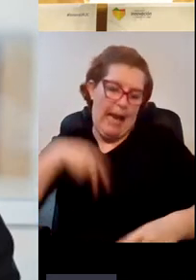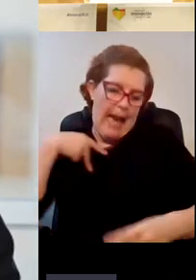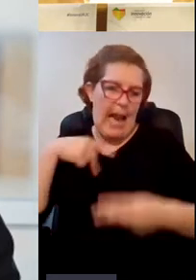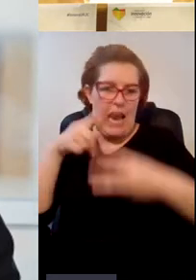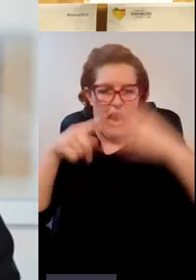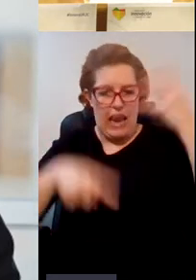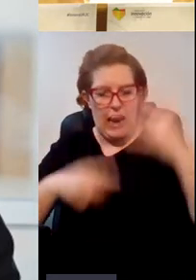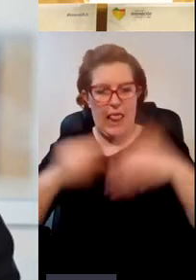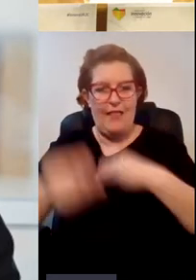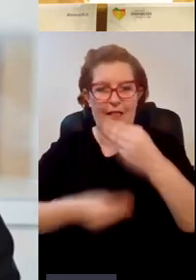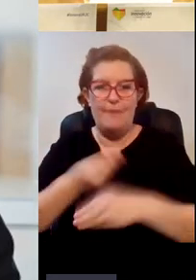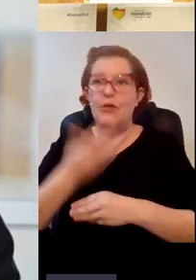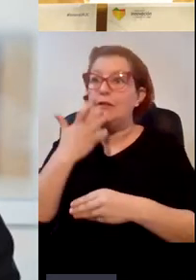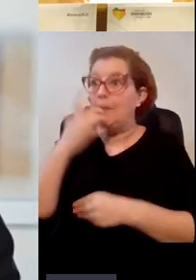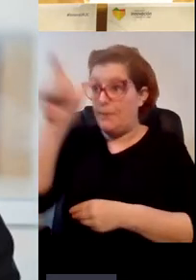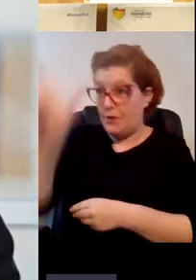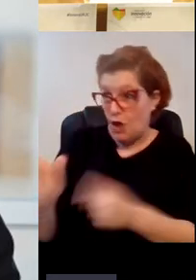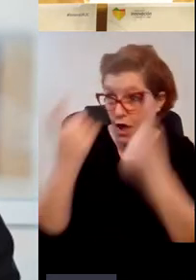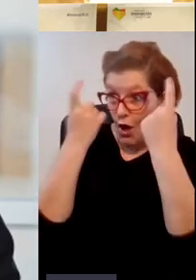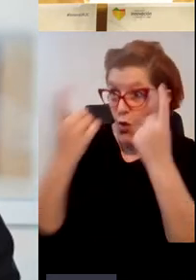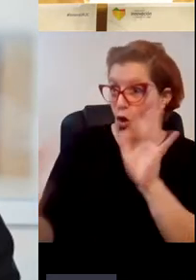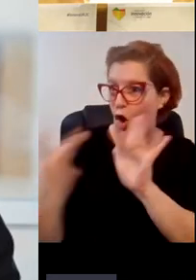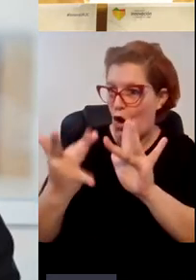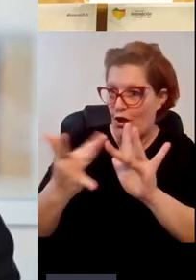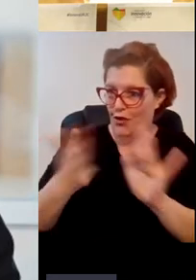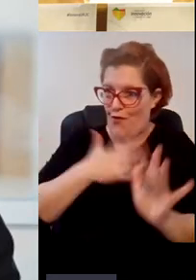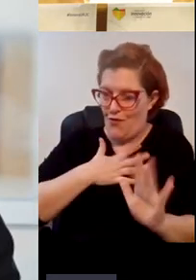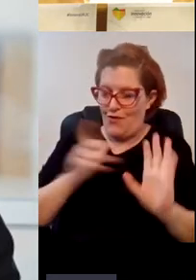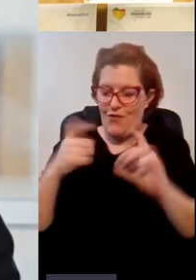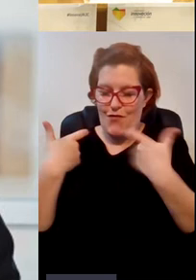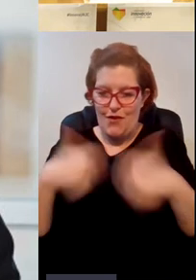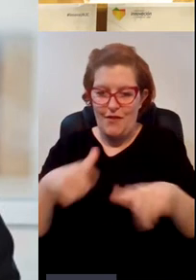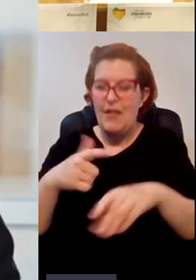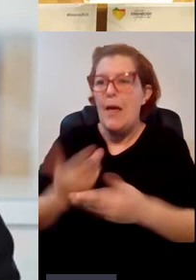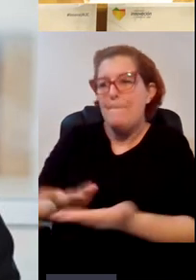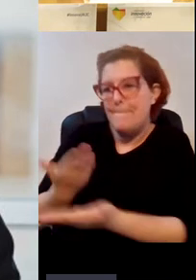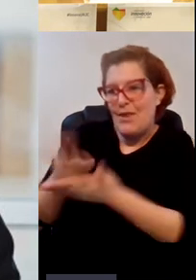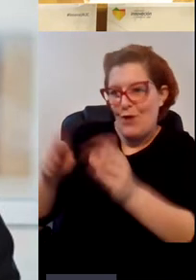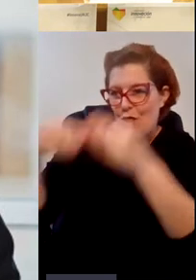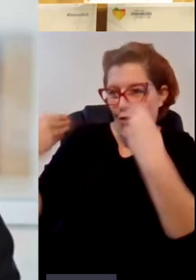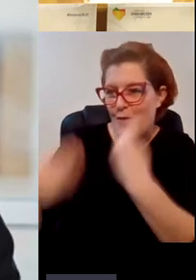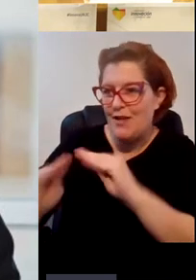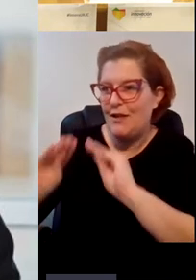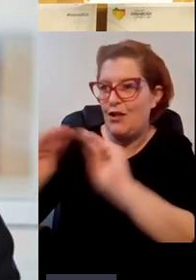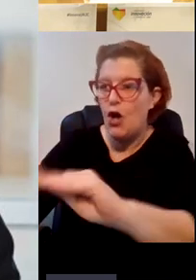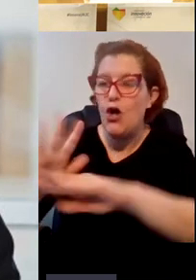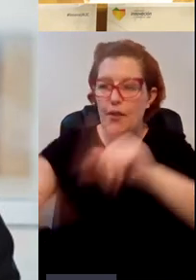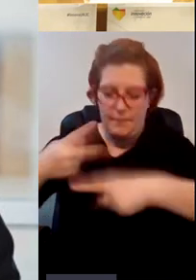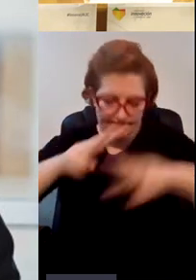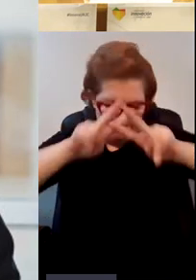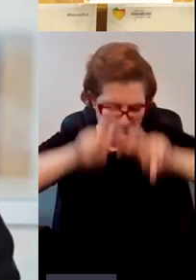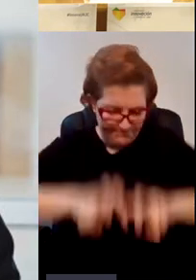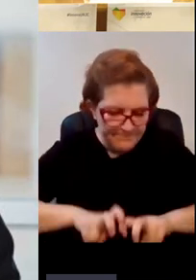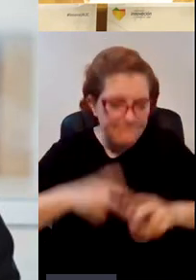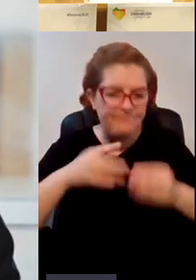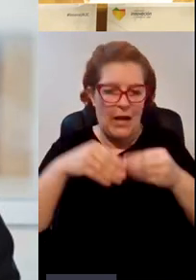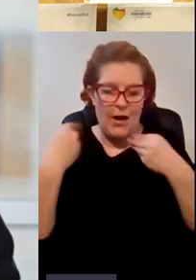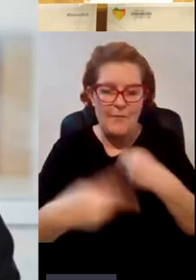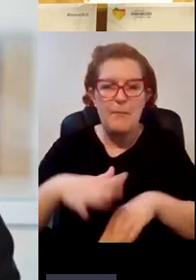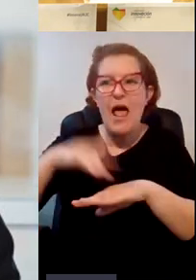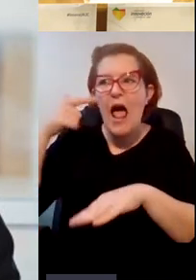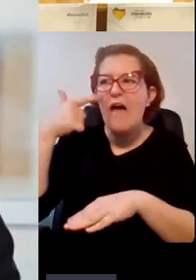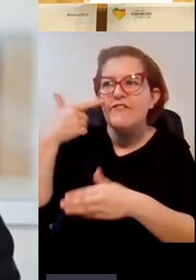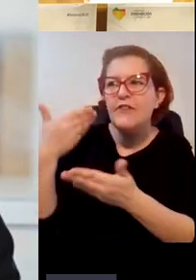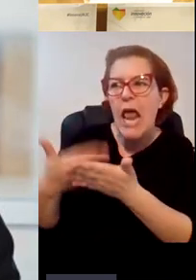un estudiante se pone en contacto con la unidad le pedimos una documentación y después de revisar esa documentación que acredite su